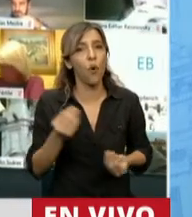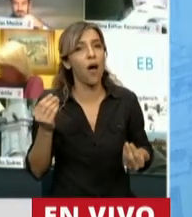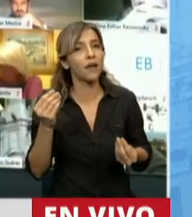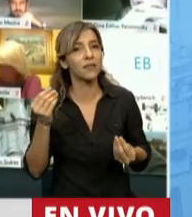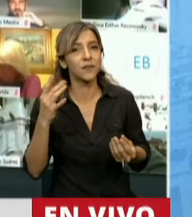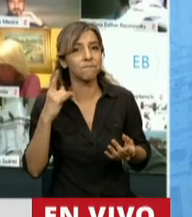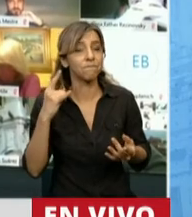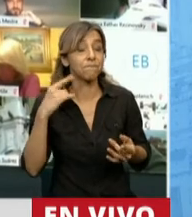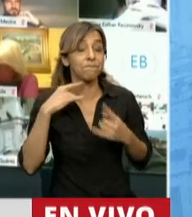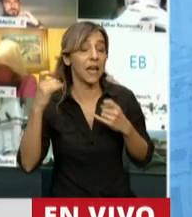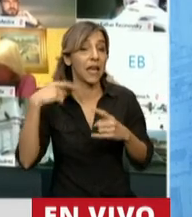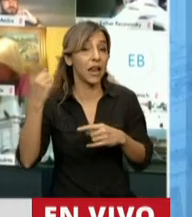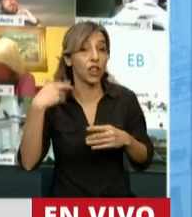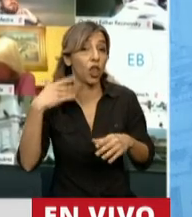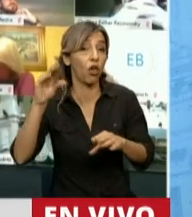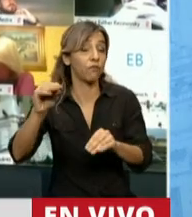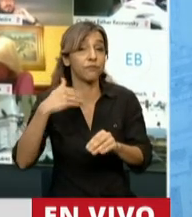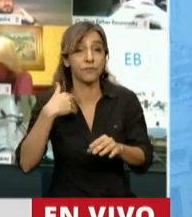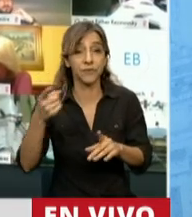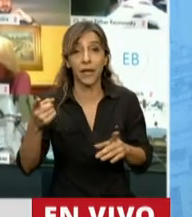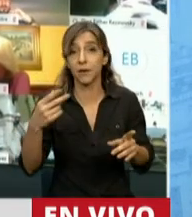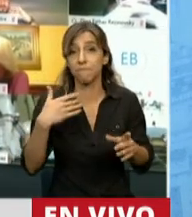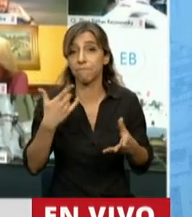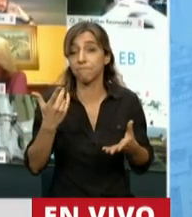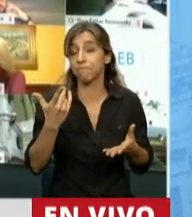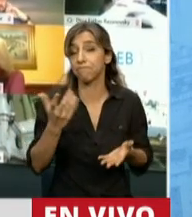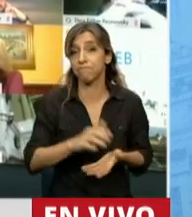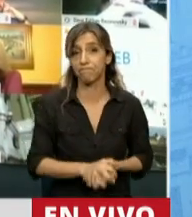mismo dejen de mentir a los pobres señora diputada